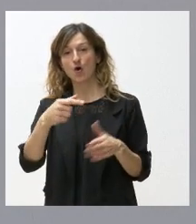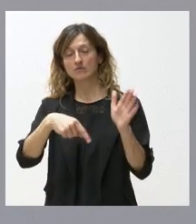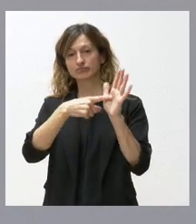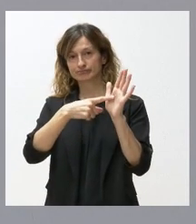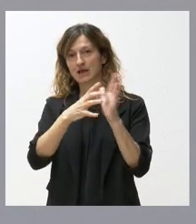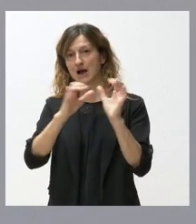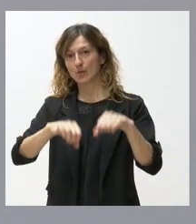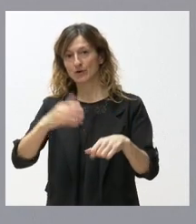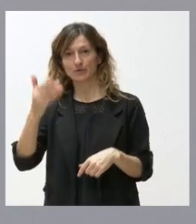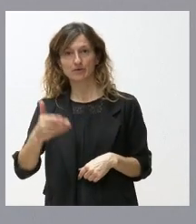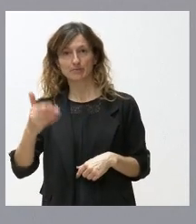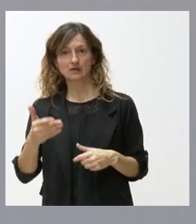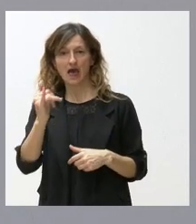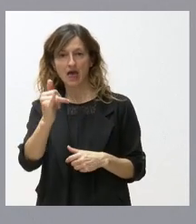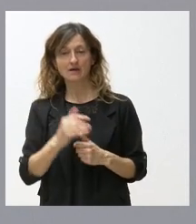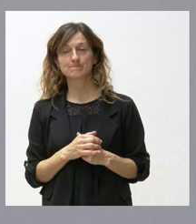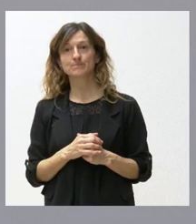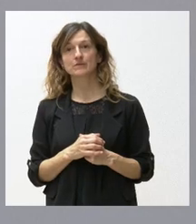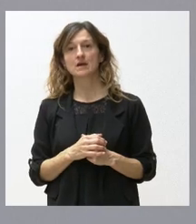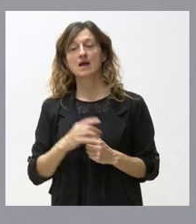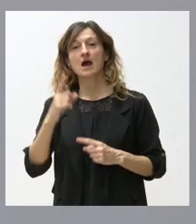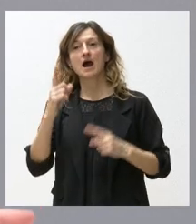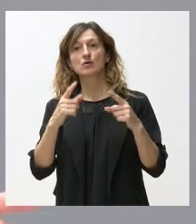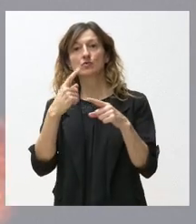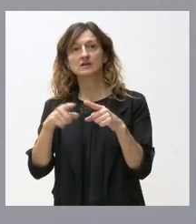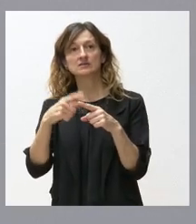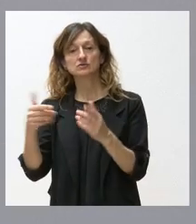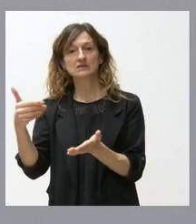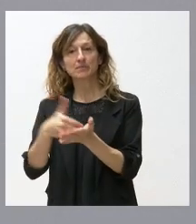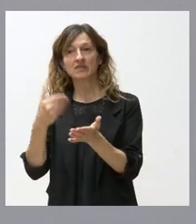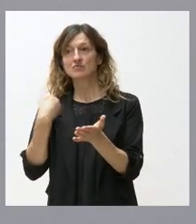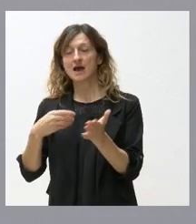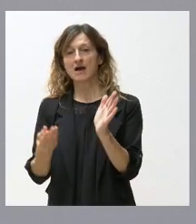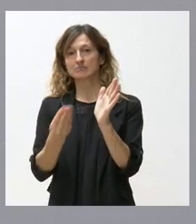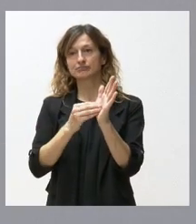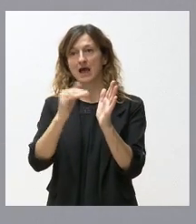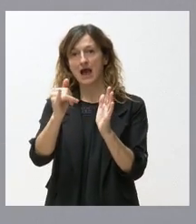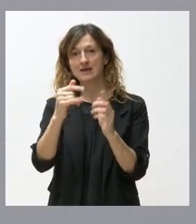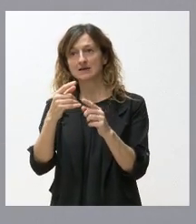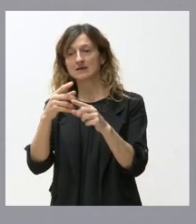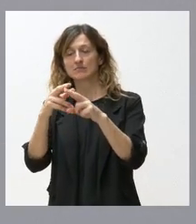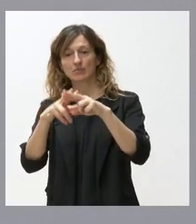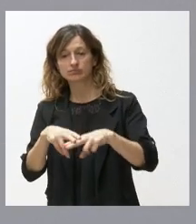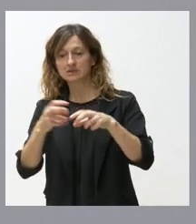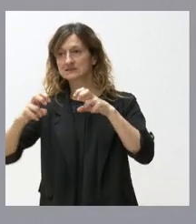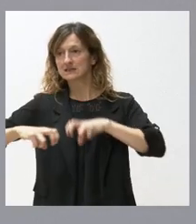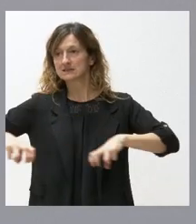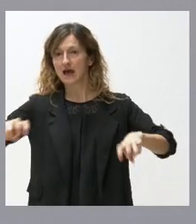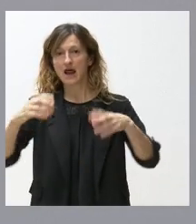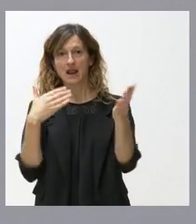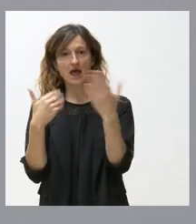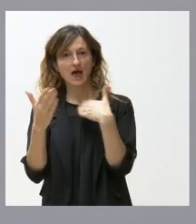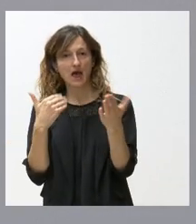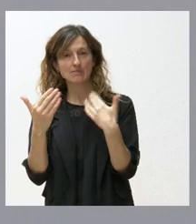importantes del diálogo social y seguro que algunas de las cosas que se nos han planteado están ya aquí y las podemos repasar, nos podemos sentar, por eso es bueno que nos podamos